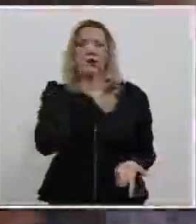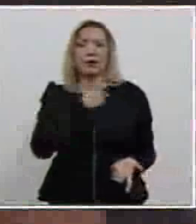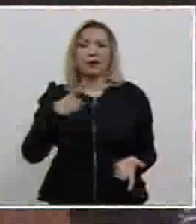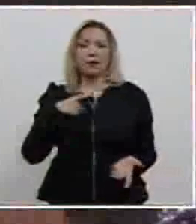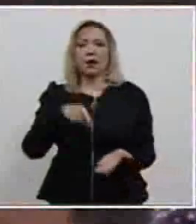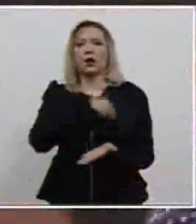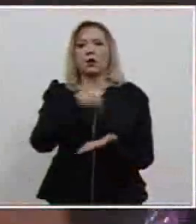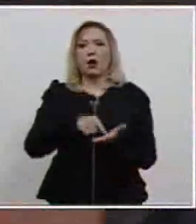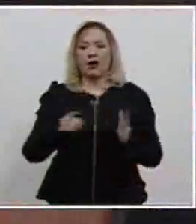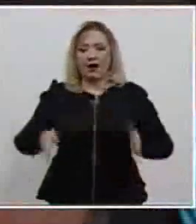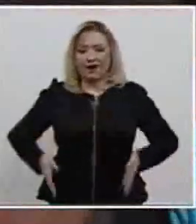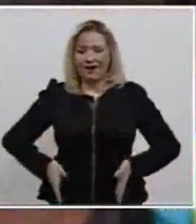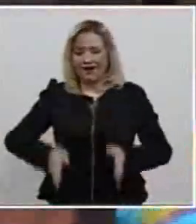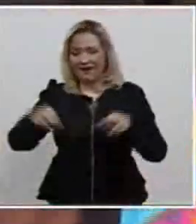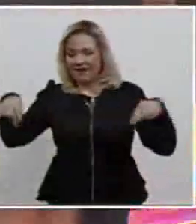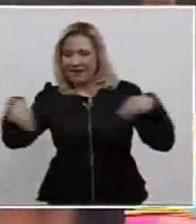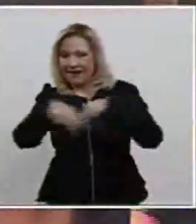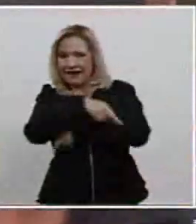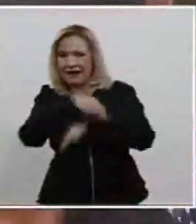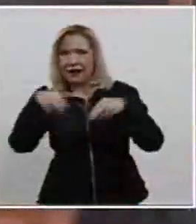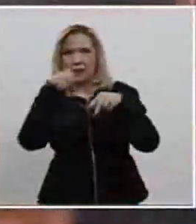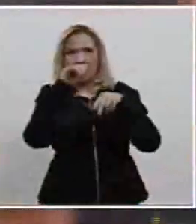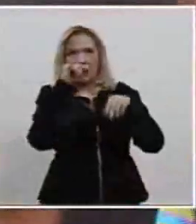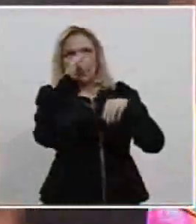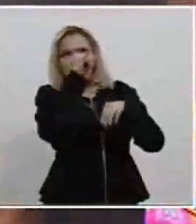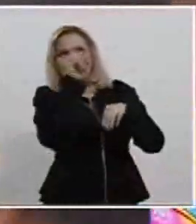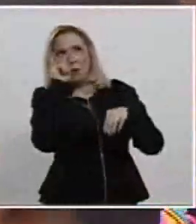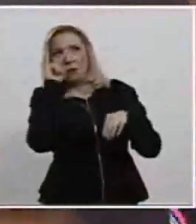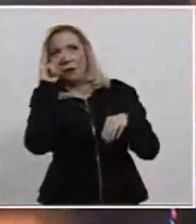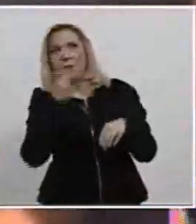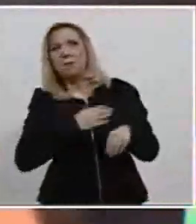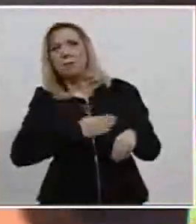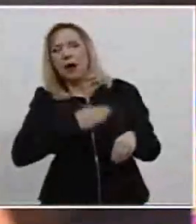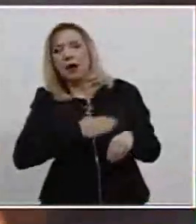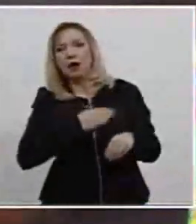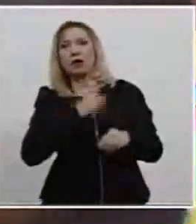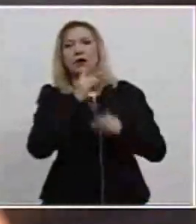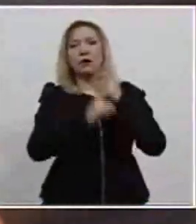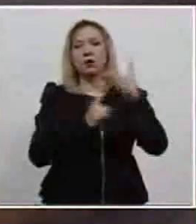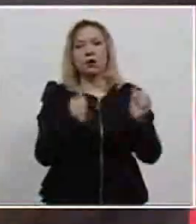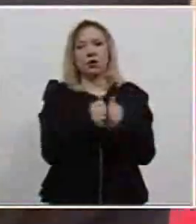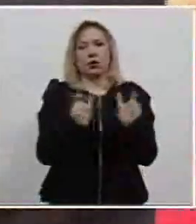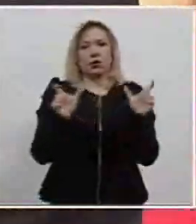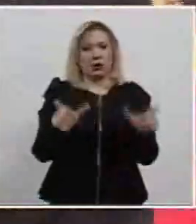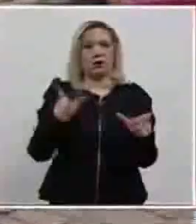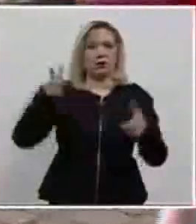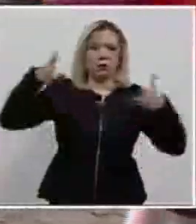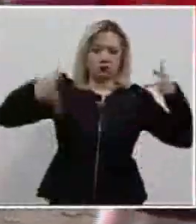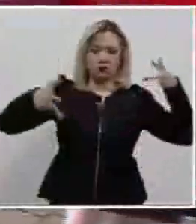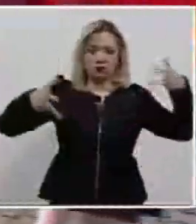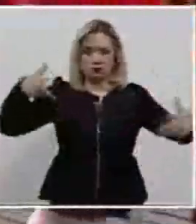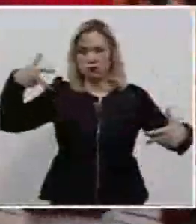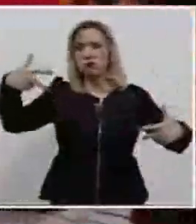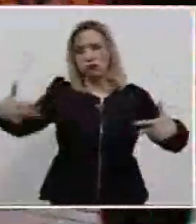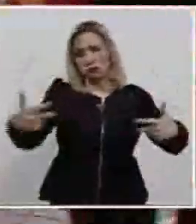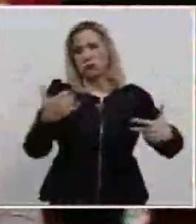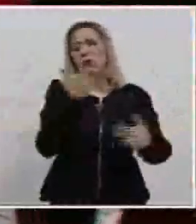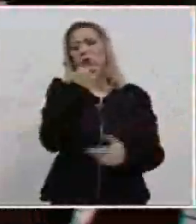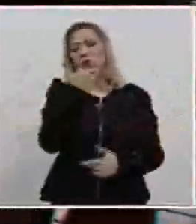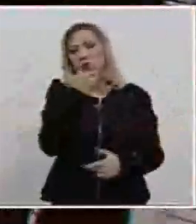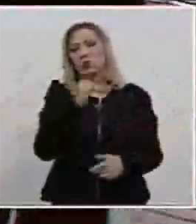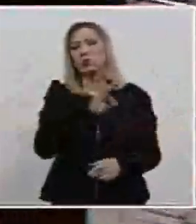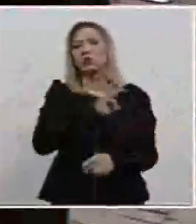pasillos, aulas, instalaciones deportivas y sanitarios, crear un sistema de monitoreo y supervisión para evitar